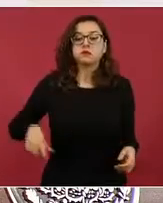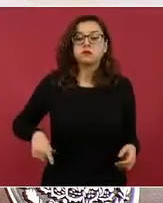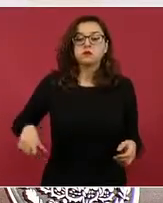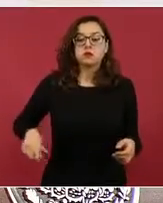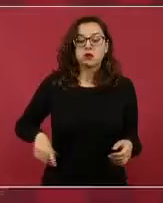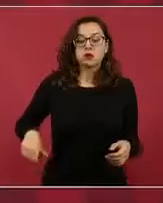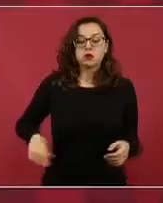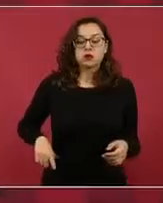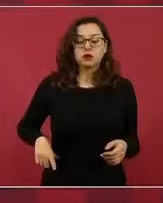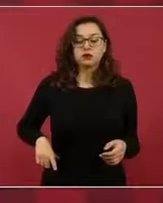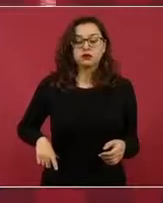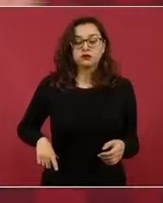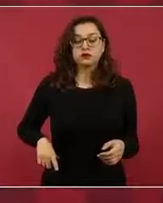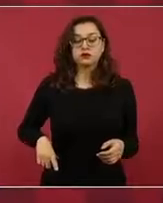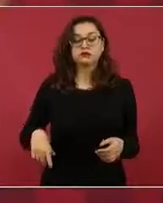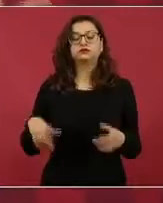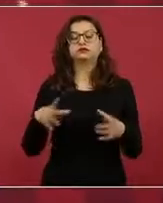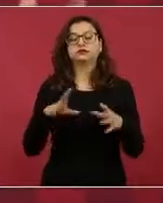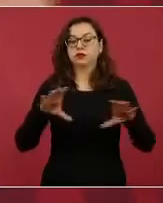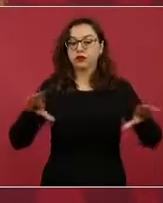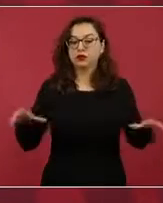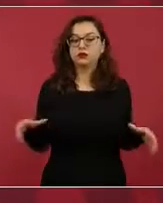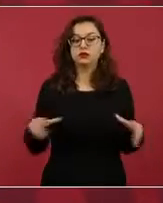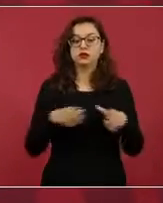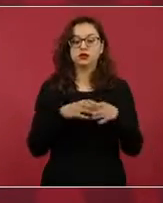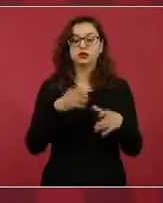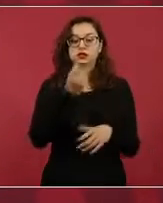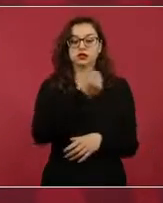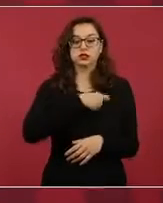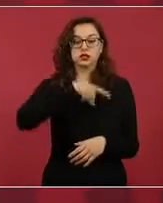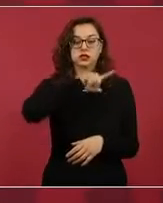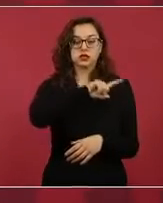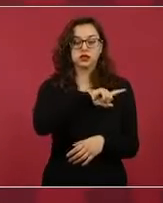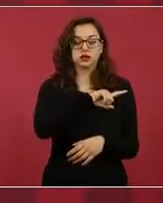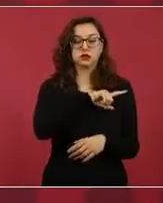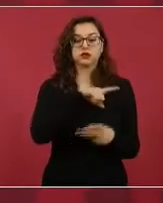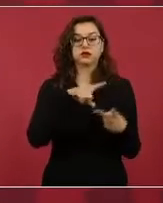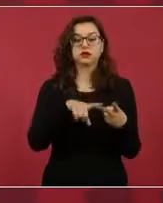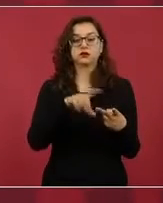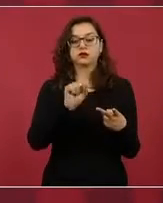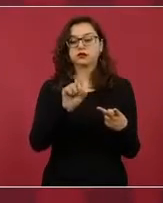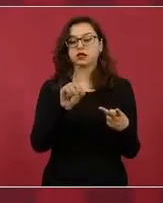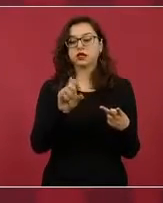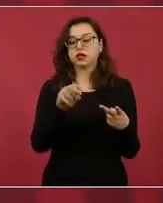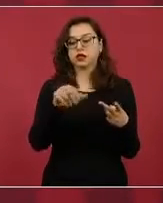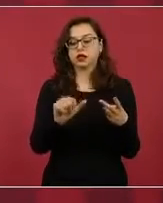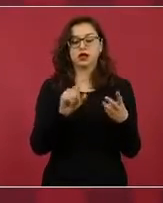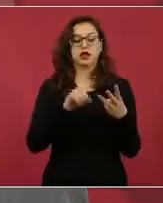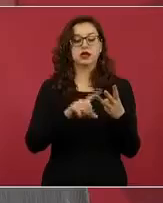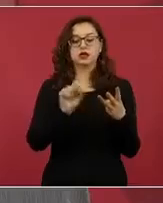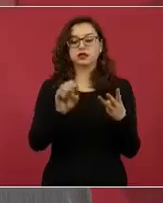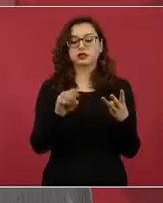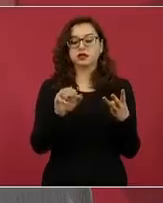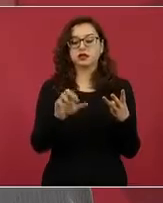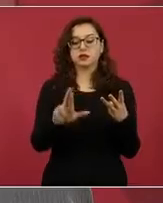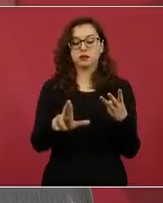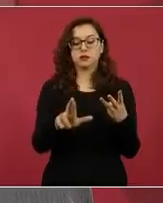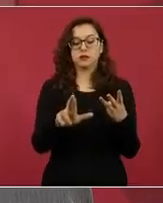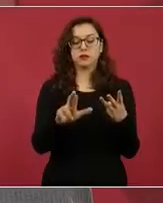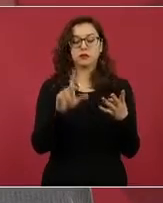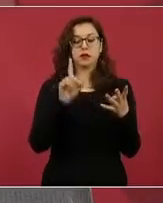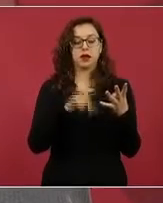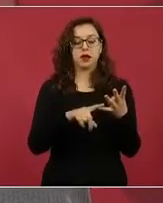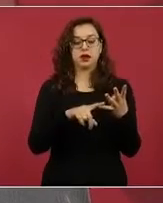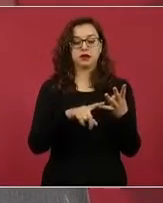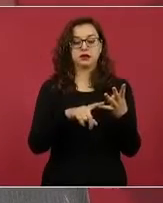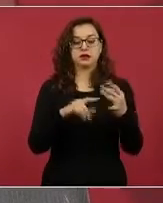el sector salud más la Secretaría de la Defensa, la Secretaría de Marina, los